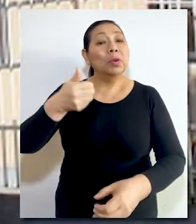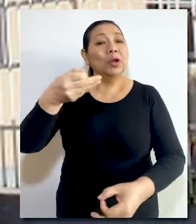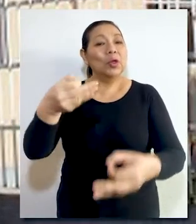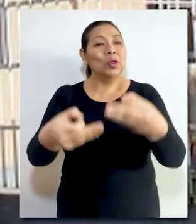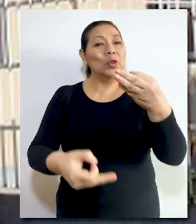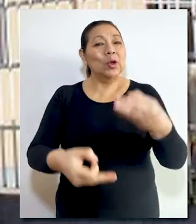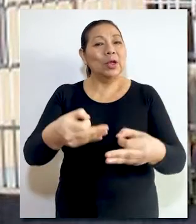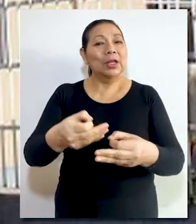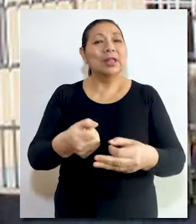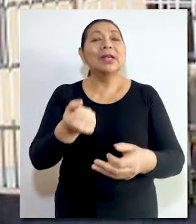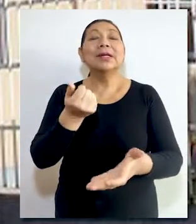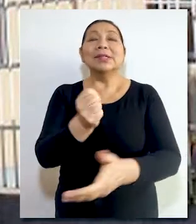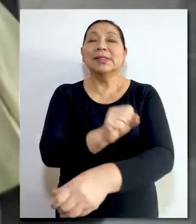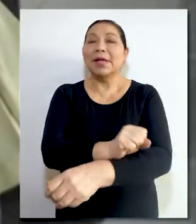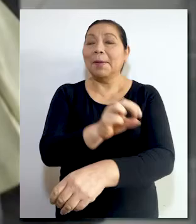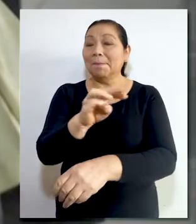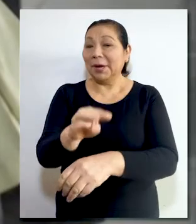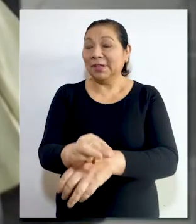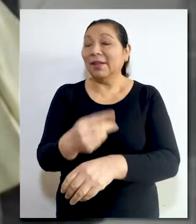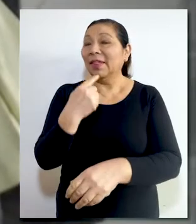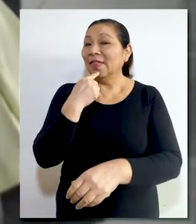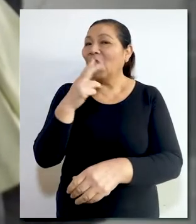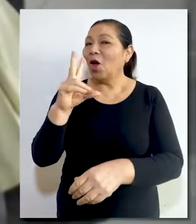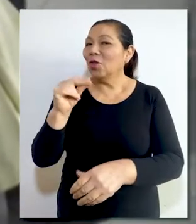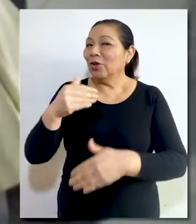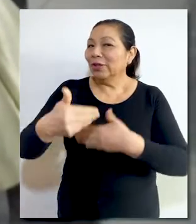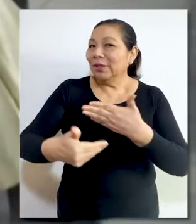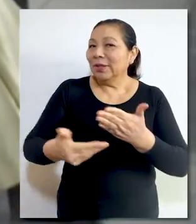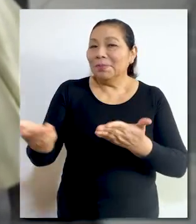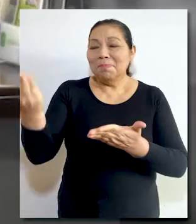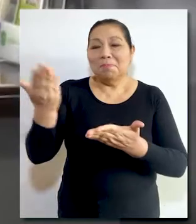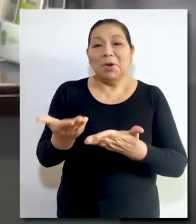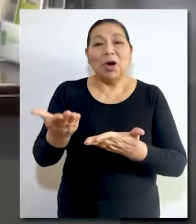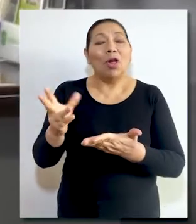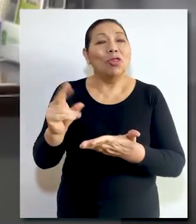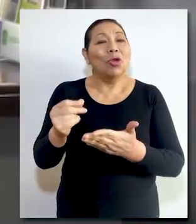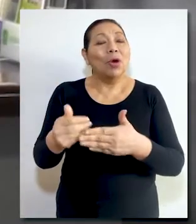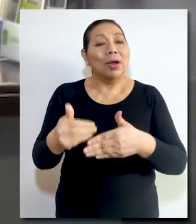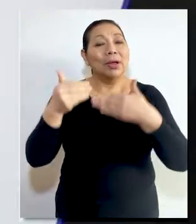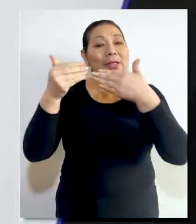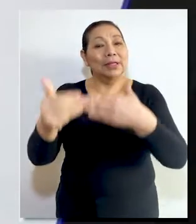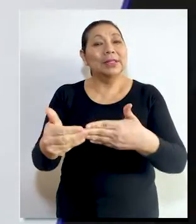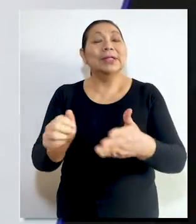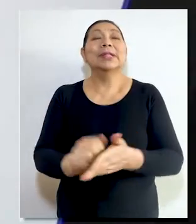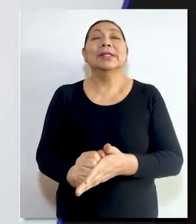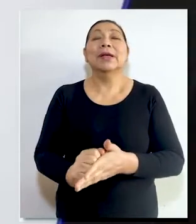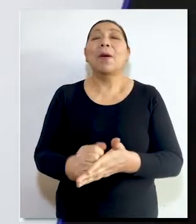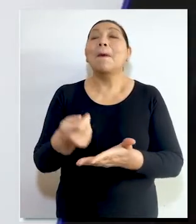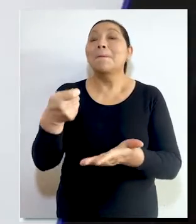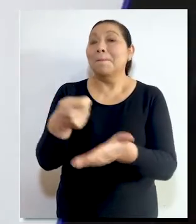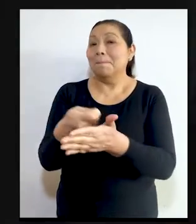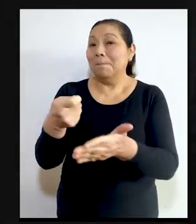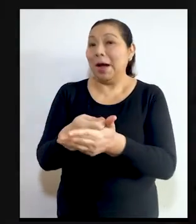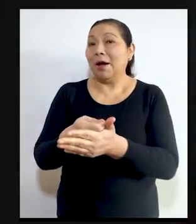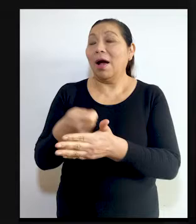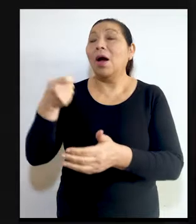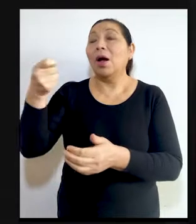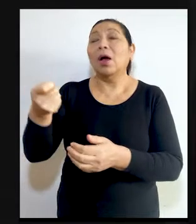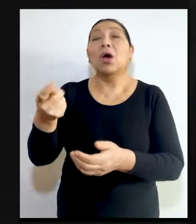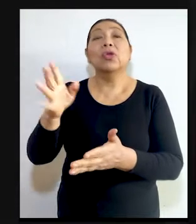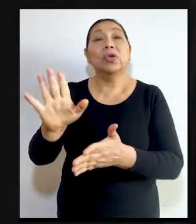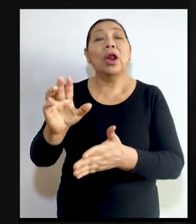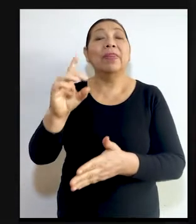Superior de Justicia de San Martín, que declaró improcedente la demanda en los extremos referidos a la devolución de